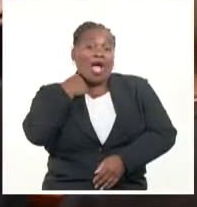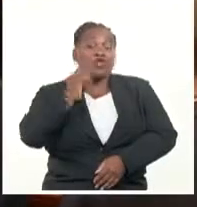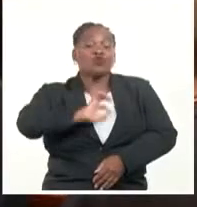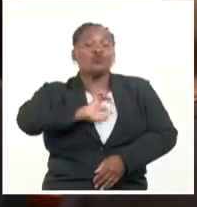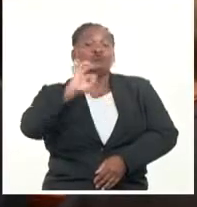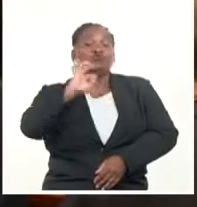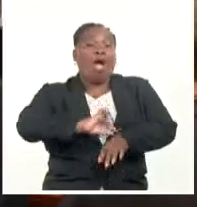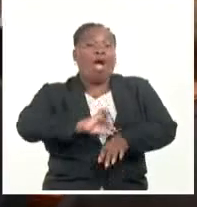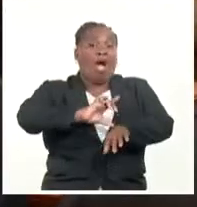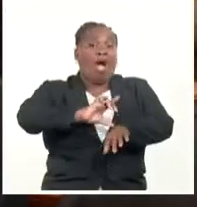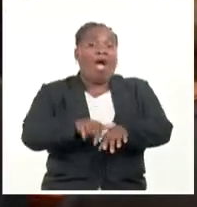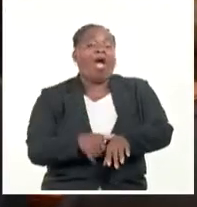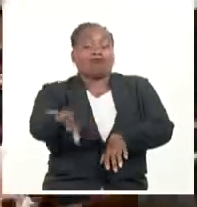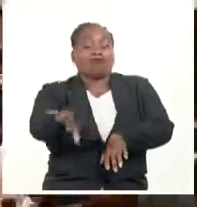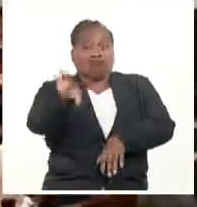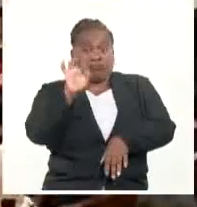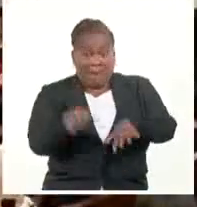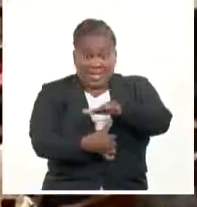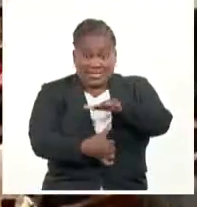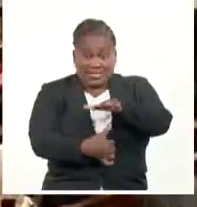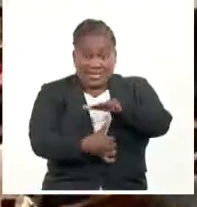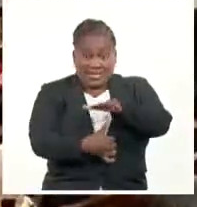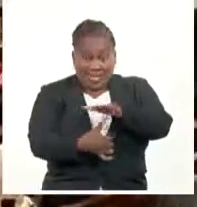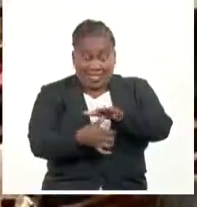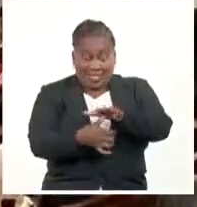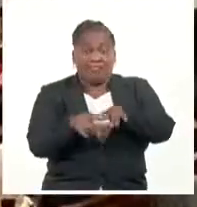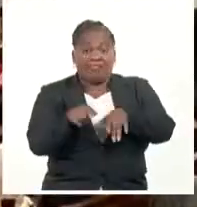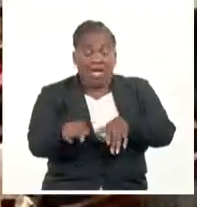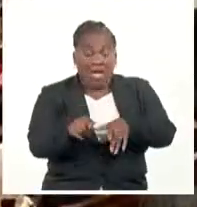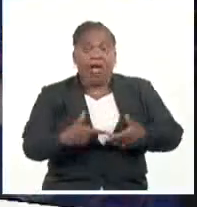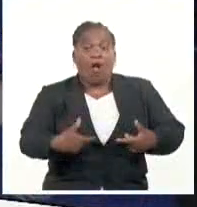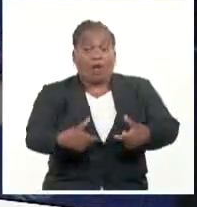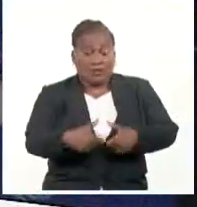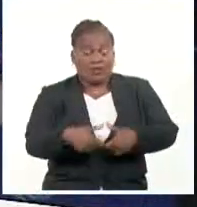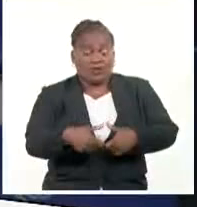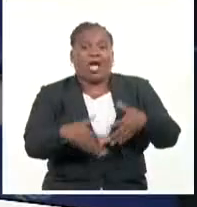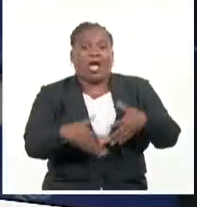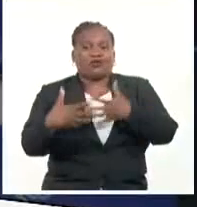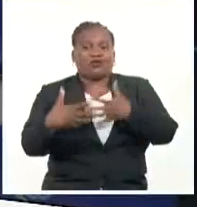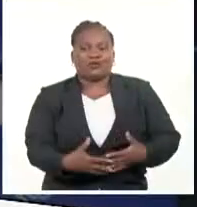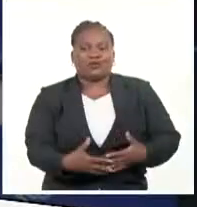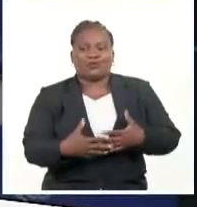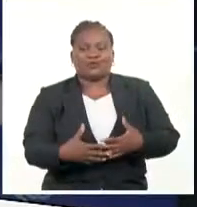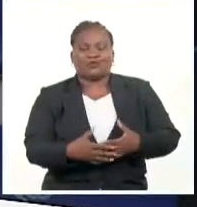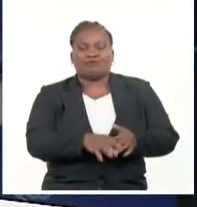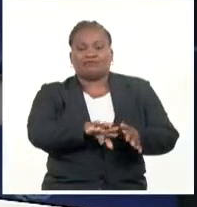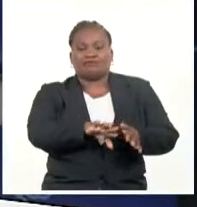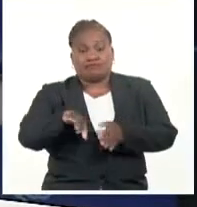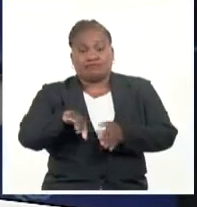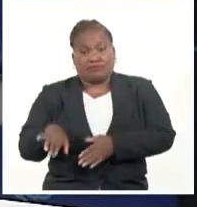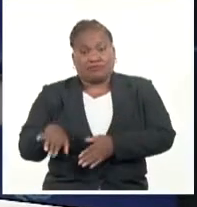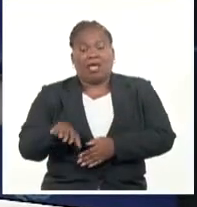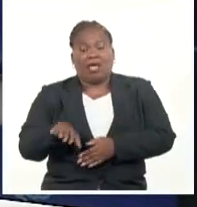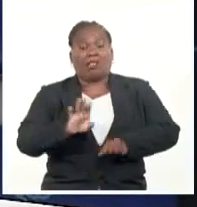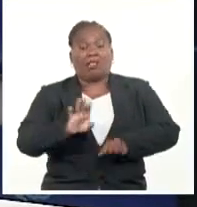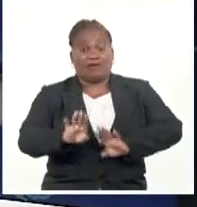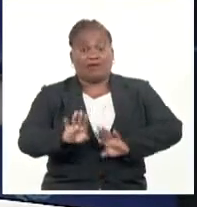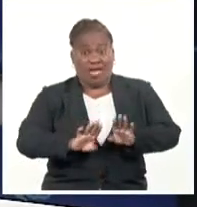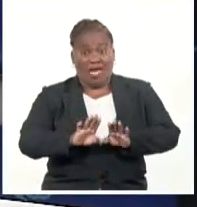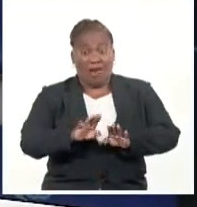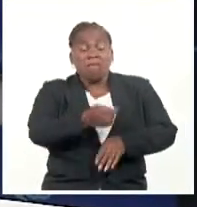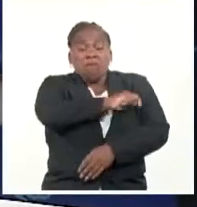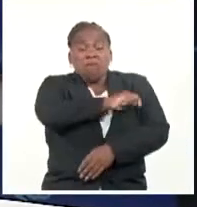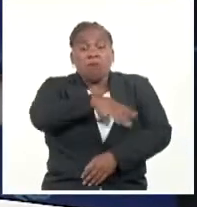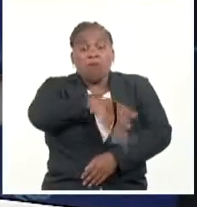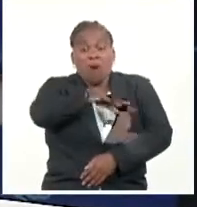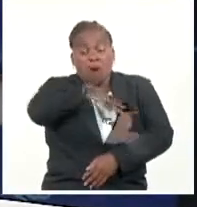elección del presidente de la Cámara Baja del Congreso de los Estados Unidos. Por su parte, la Defensoría del Pueblo de Perú informó que al